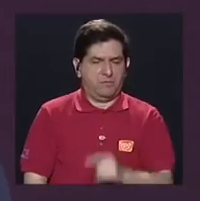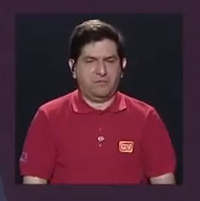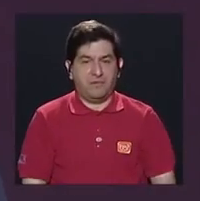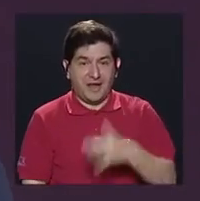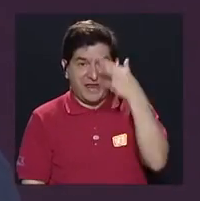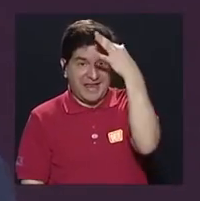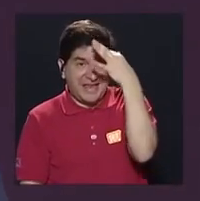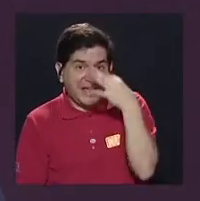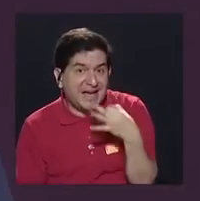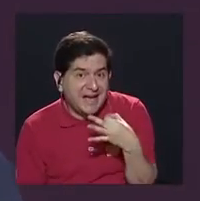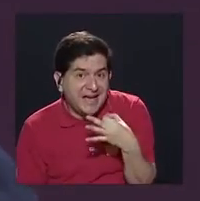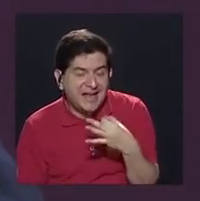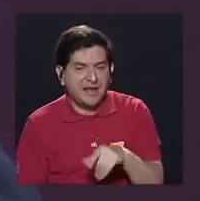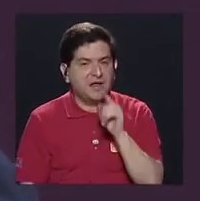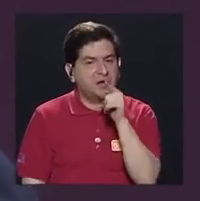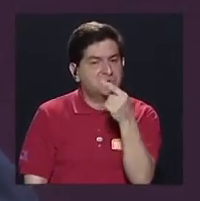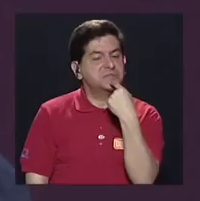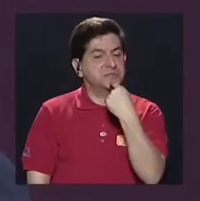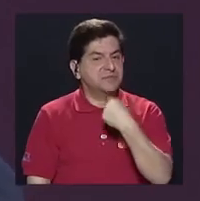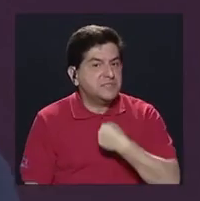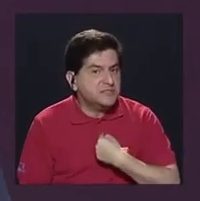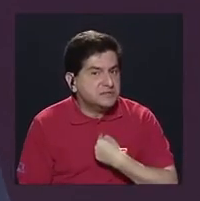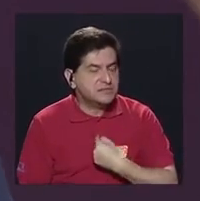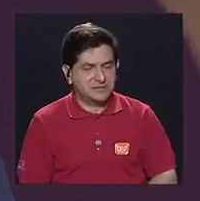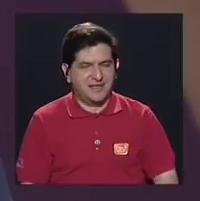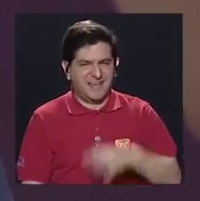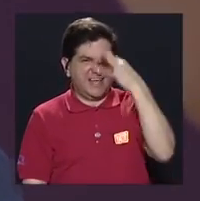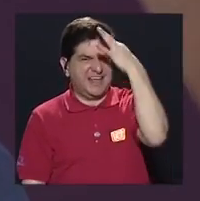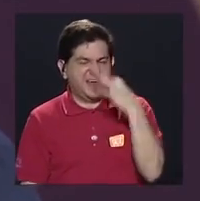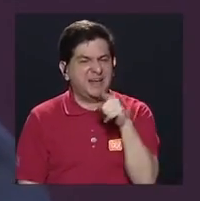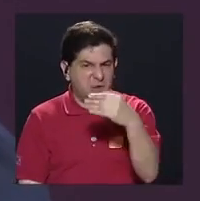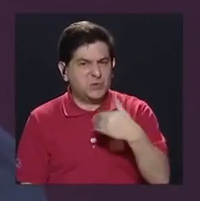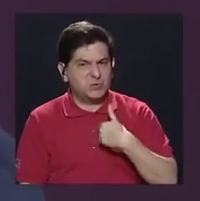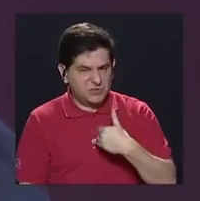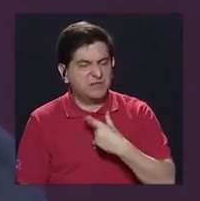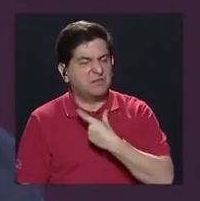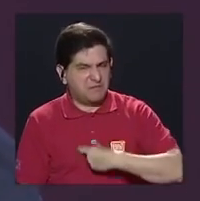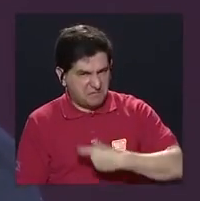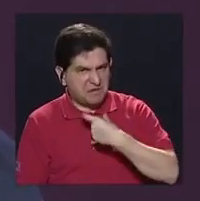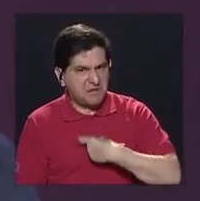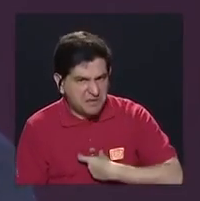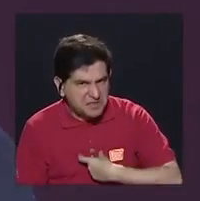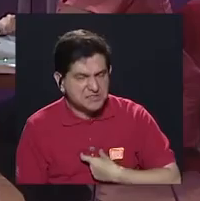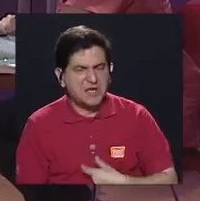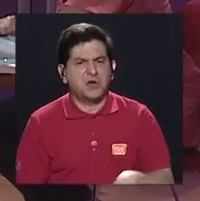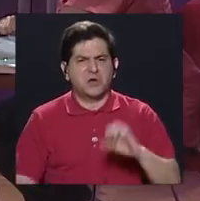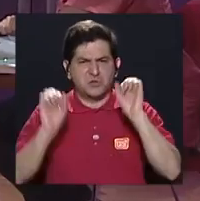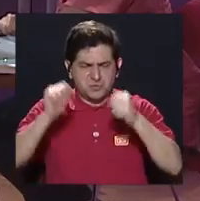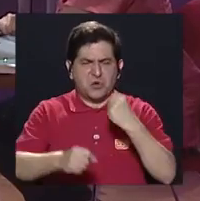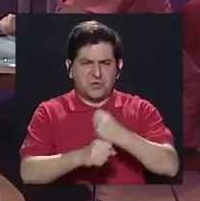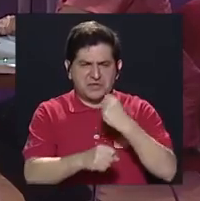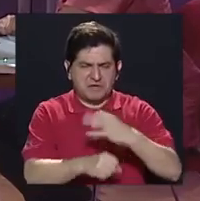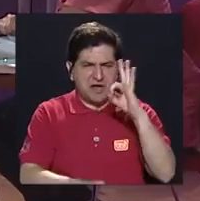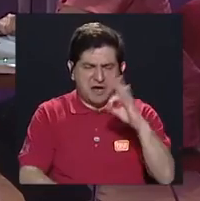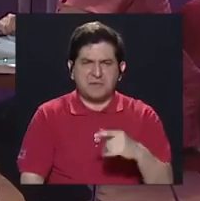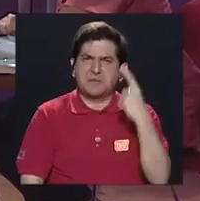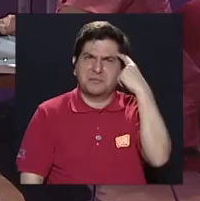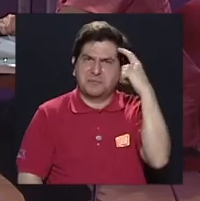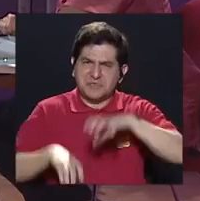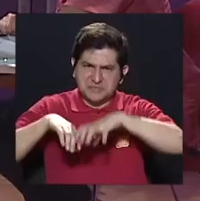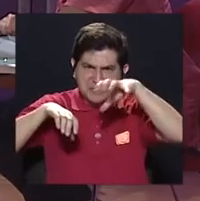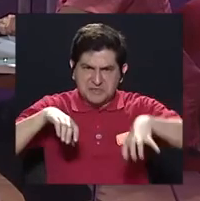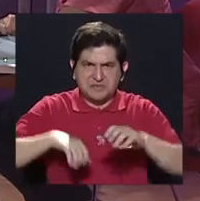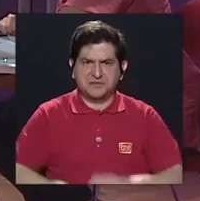creo en lo que usted me está diciendo, creo en que usted tiene deseos de llegar a hacer bien las cosas por su cantón. Entonces,